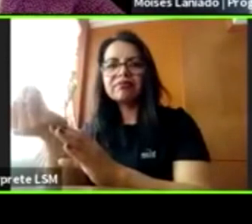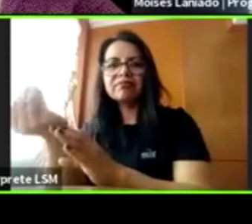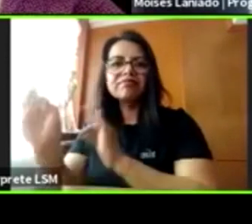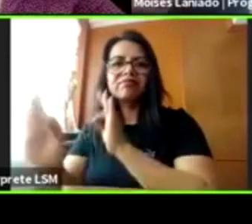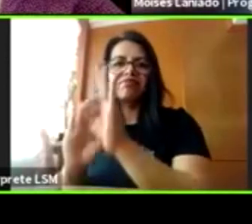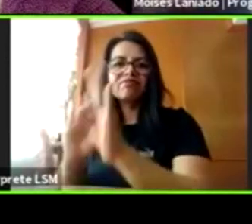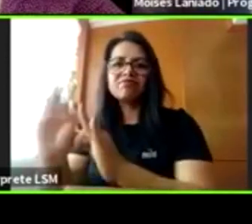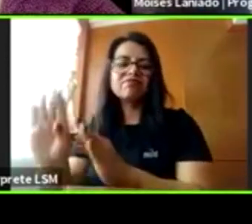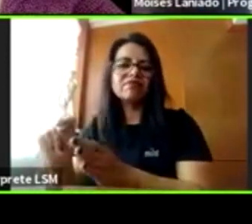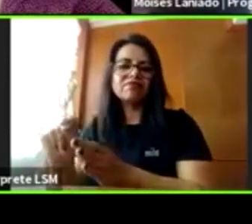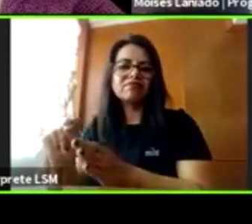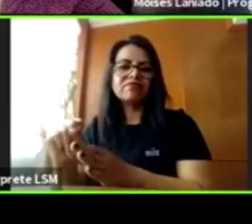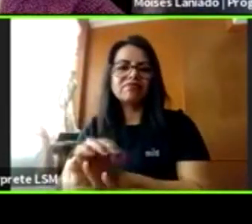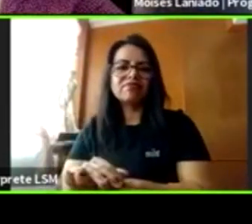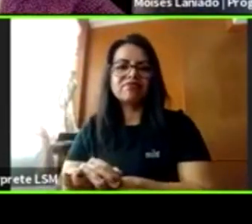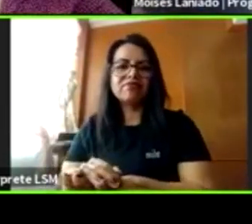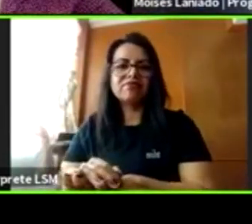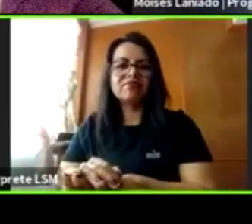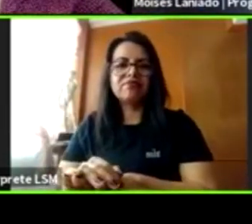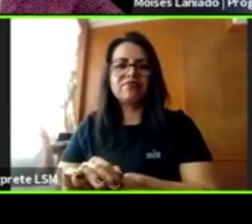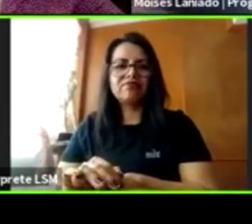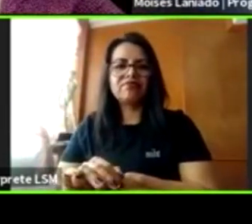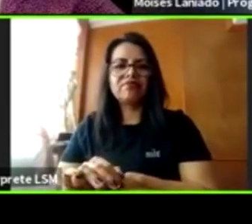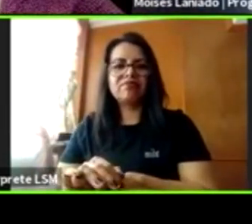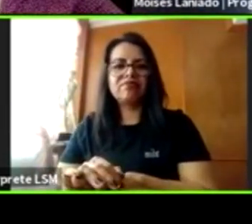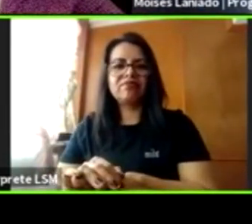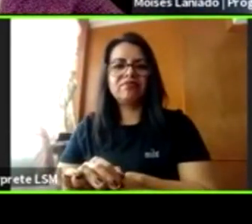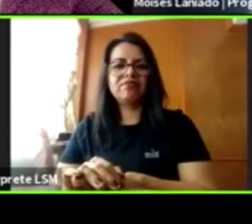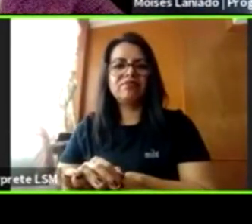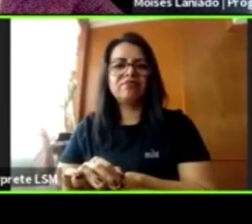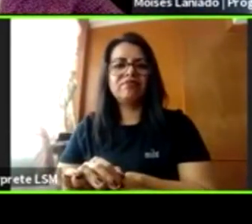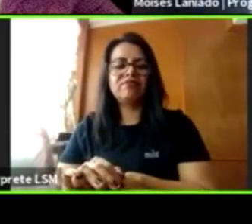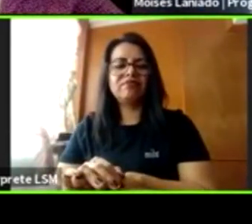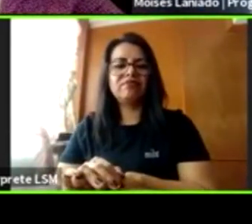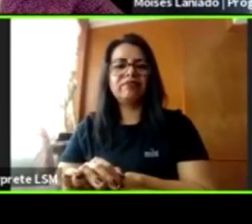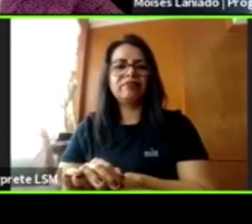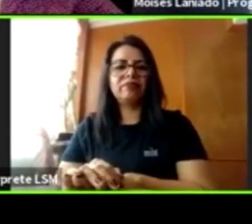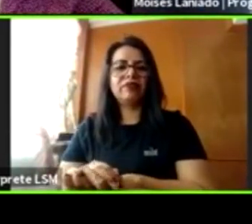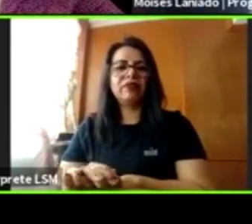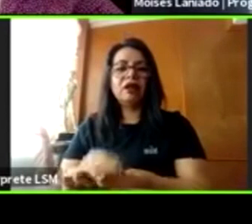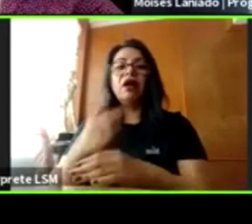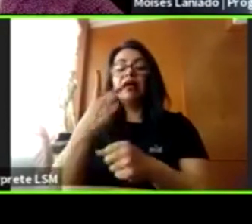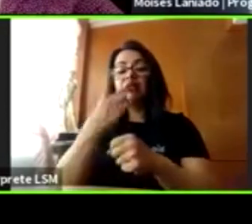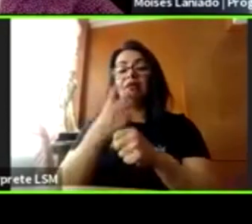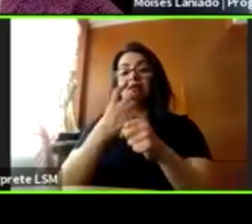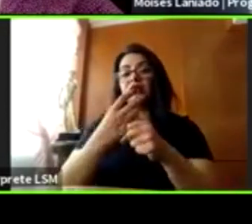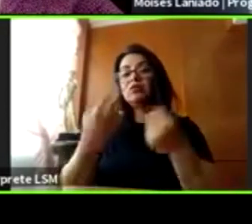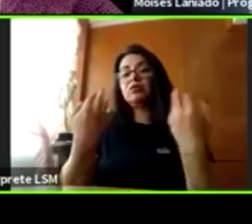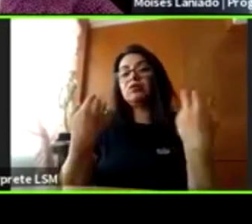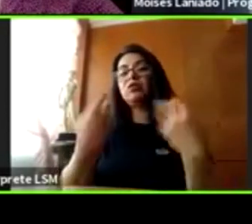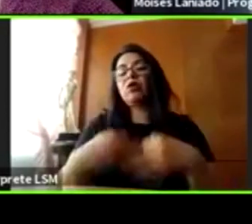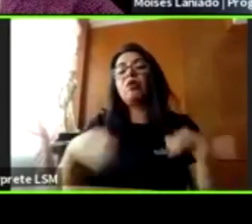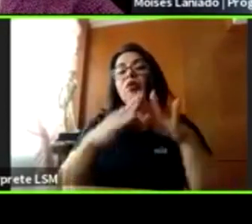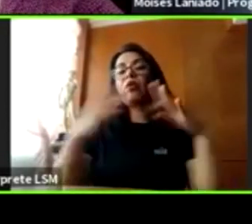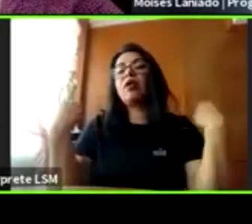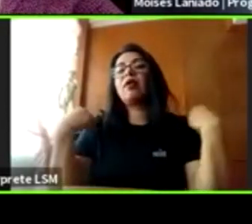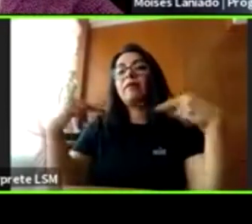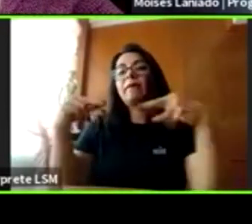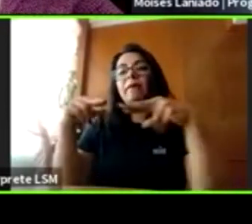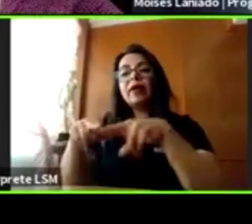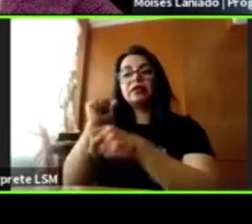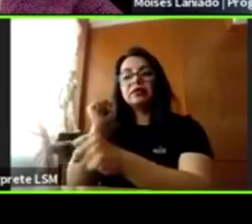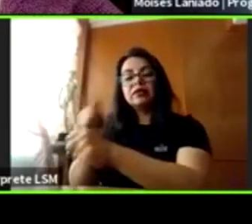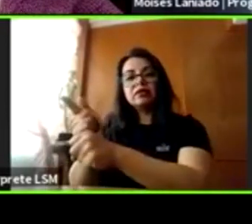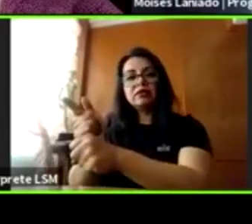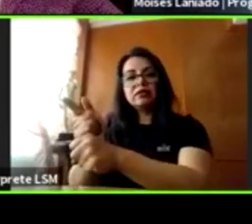Insisto, el segundo frente de batalla son los maestros y los maestros no solamente tienen que cumplir la